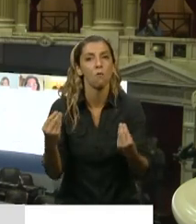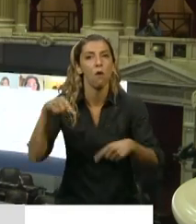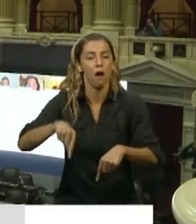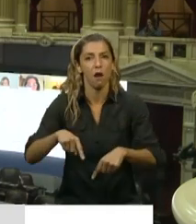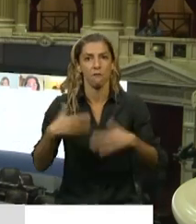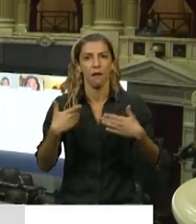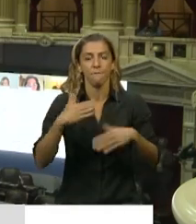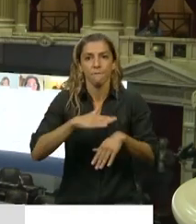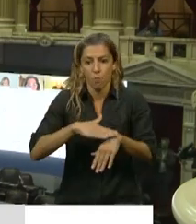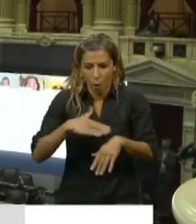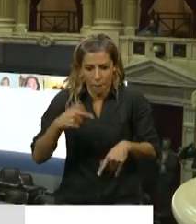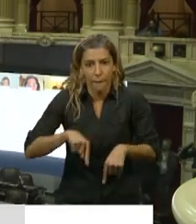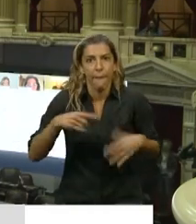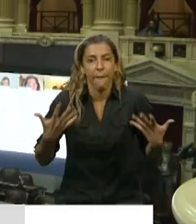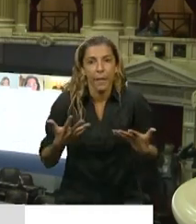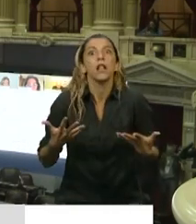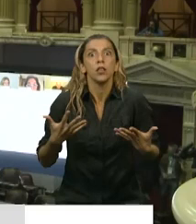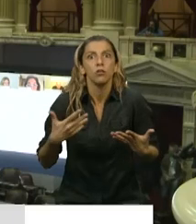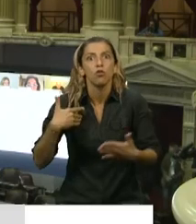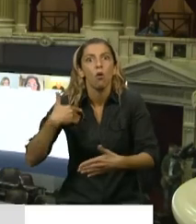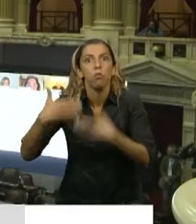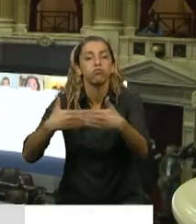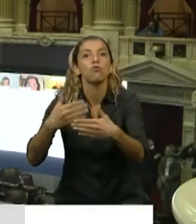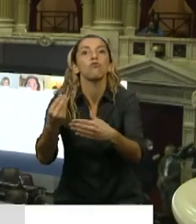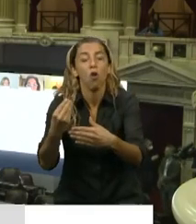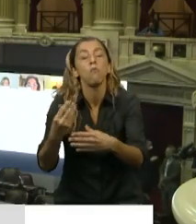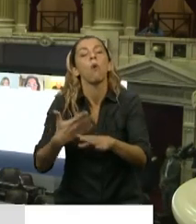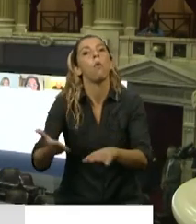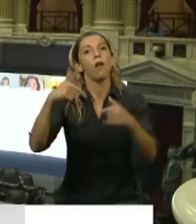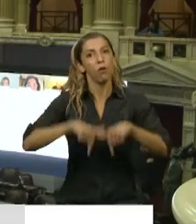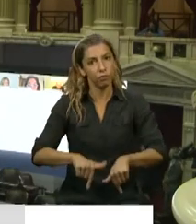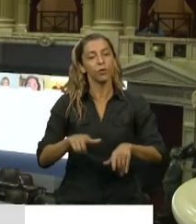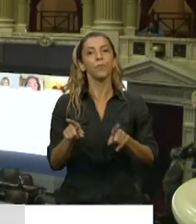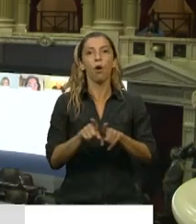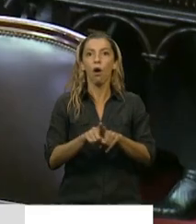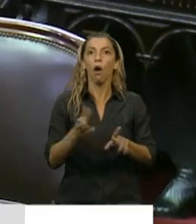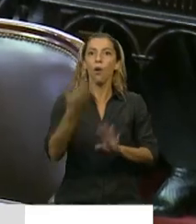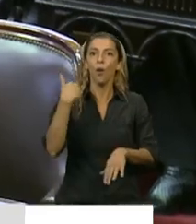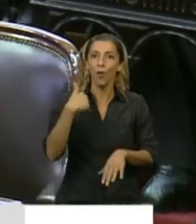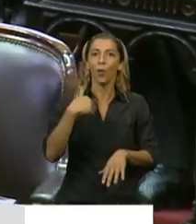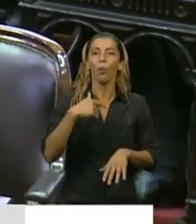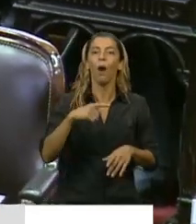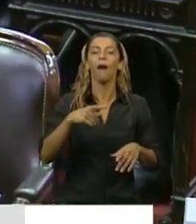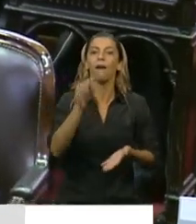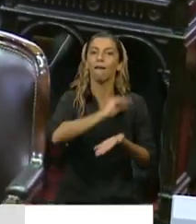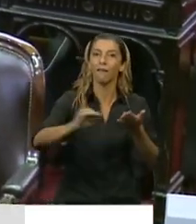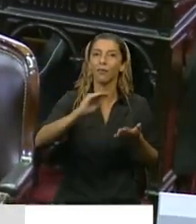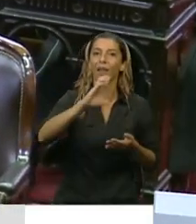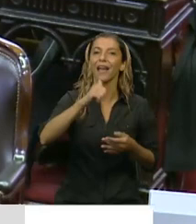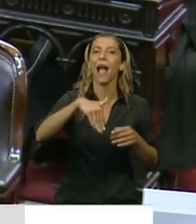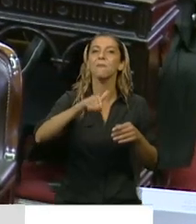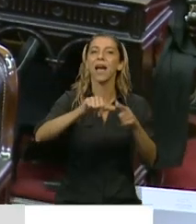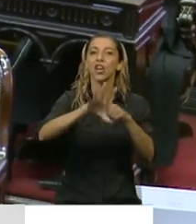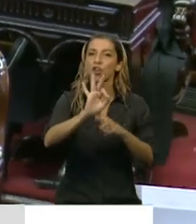de la que hablaba la diputada Graciela Camaño. Yo coincido en que esta epopeya la hace el pueblo argentino, pero también